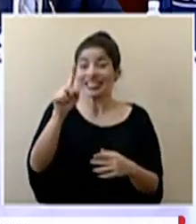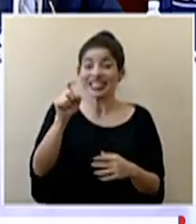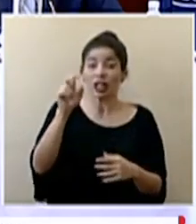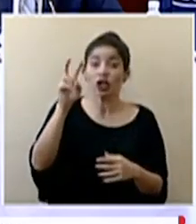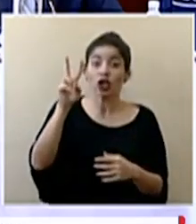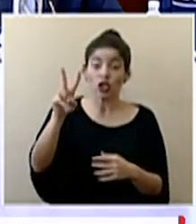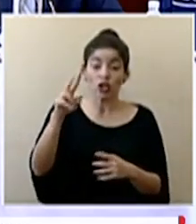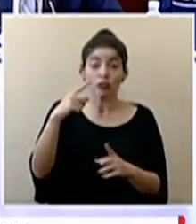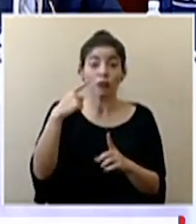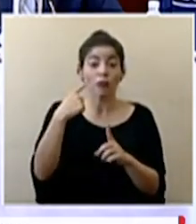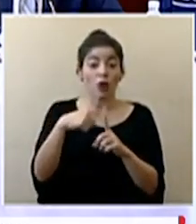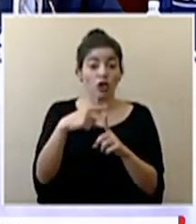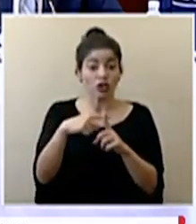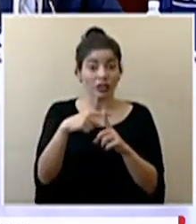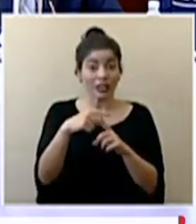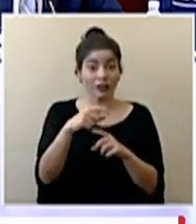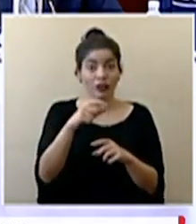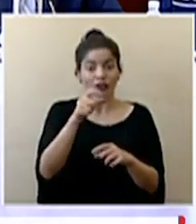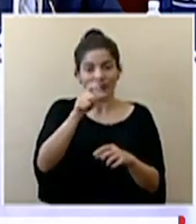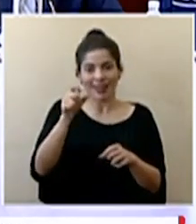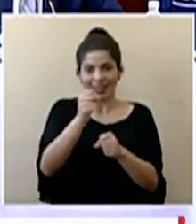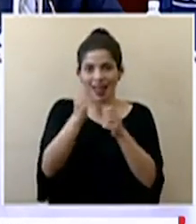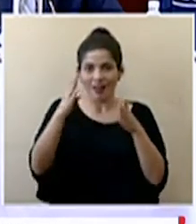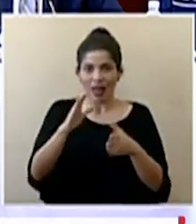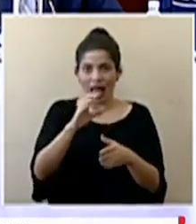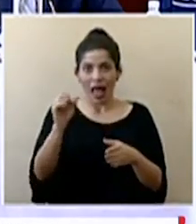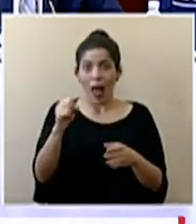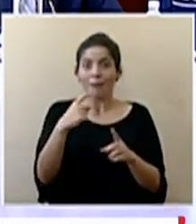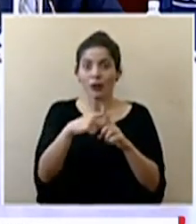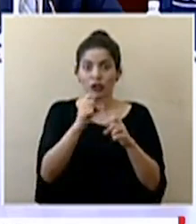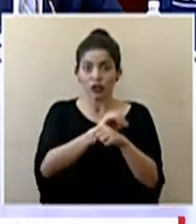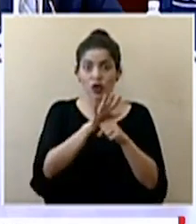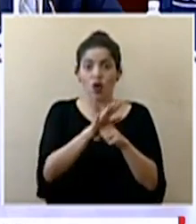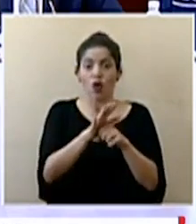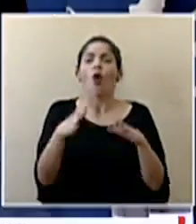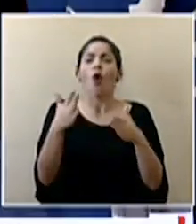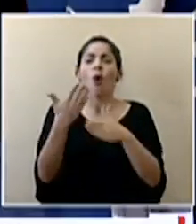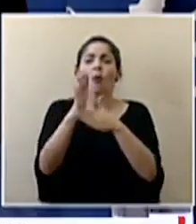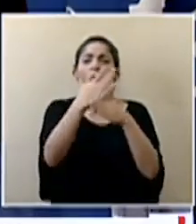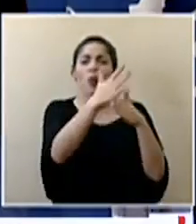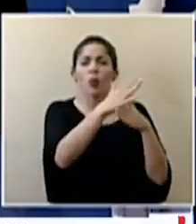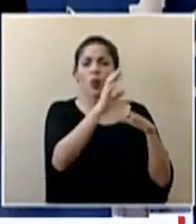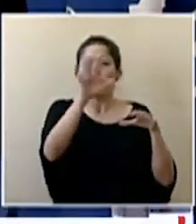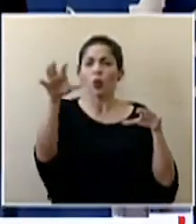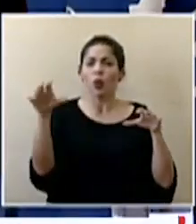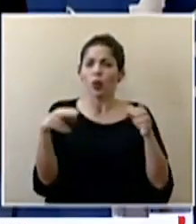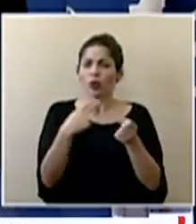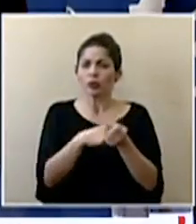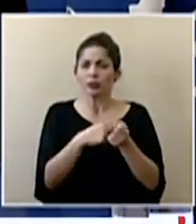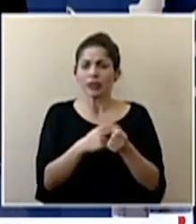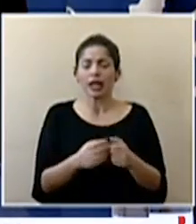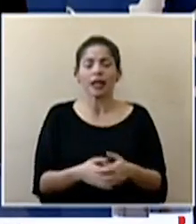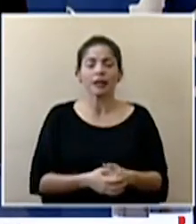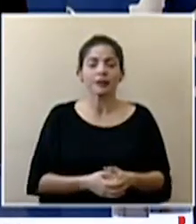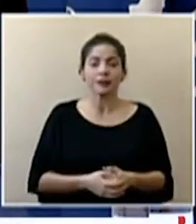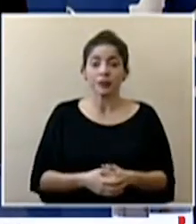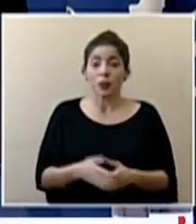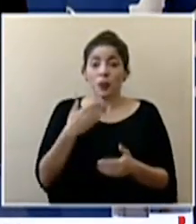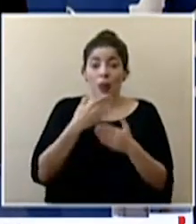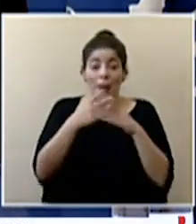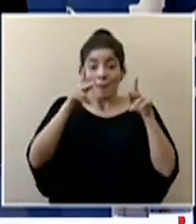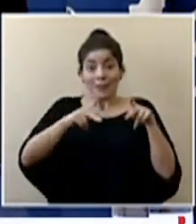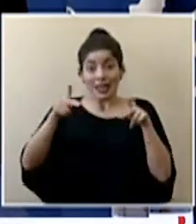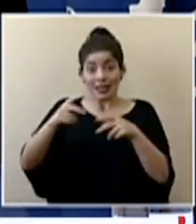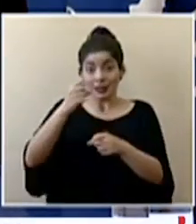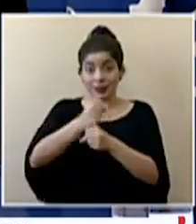positivos por COVID-19 en funcionarios de la caja cómo están distribuidos por centro médico bueno de personal